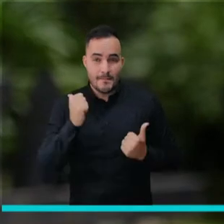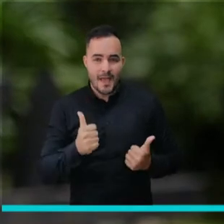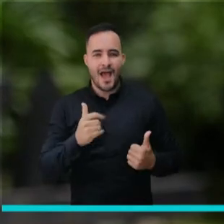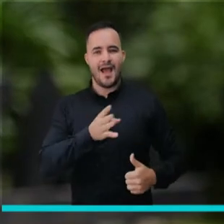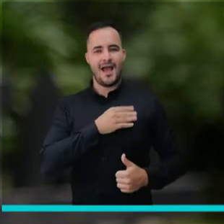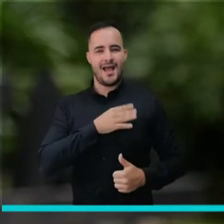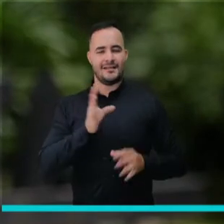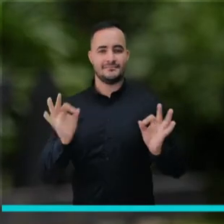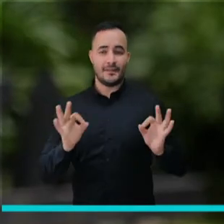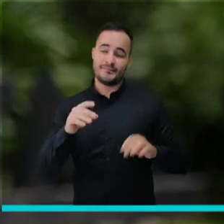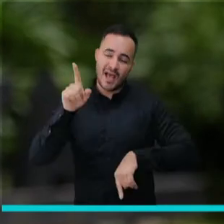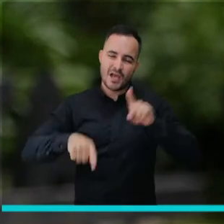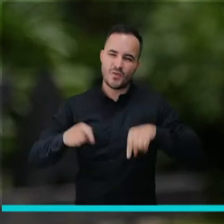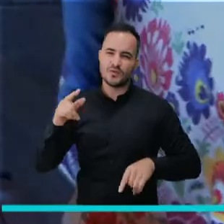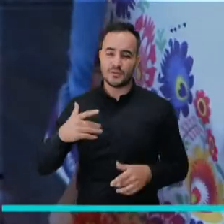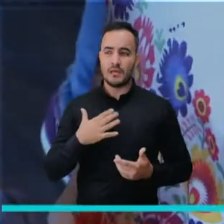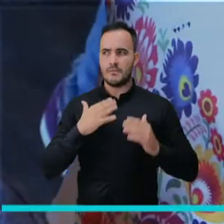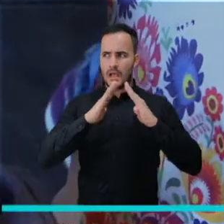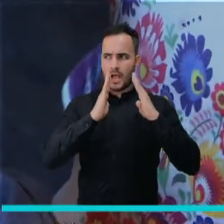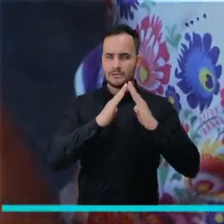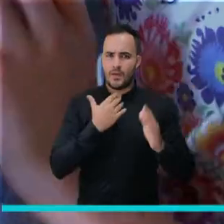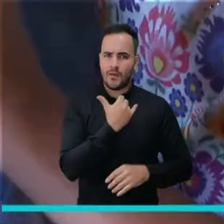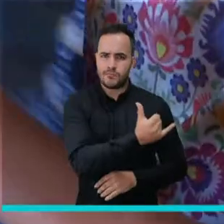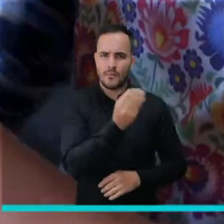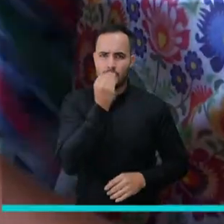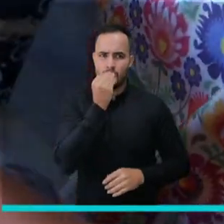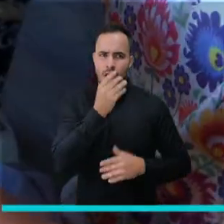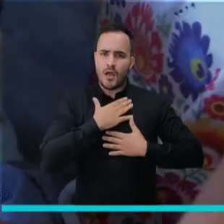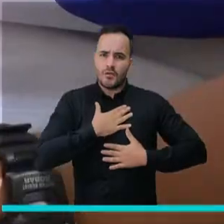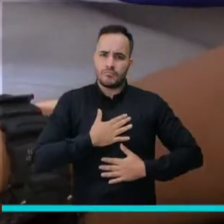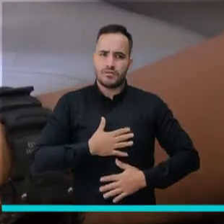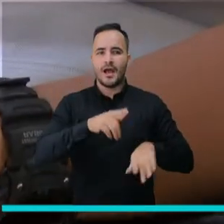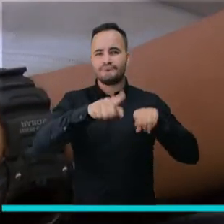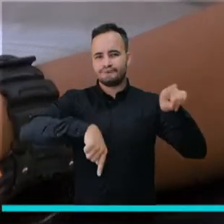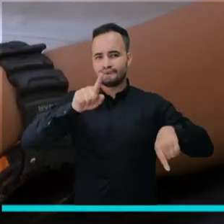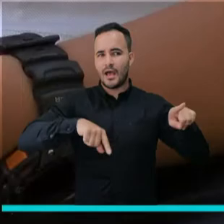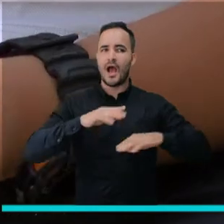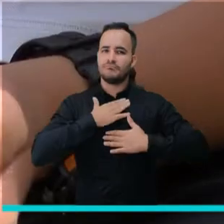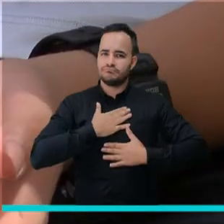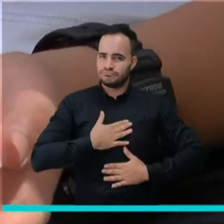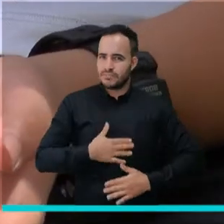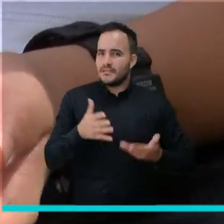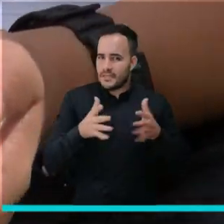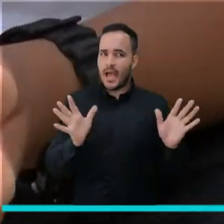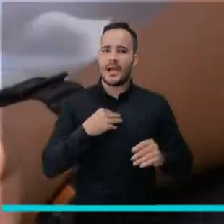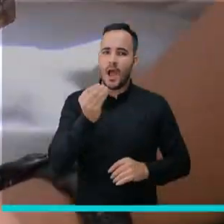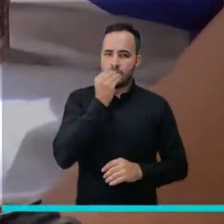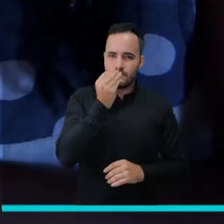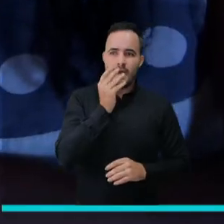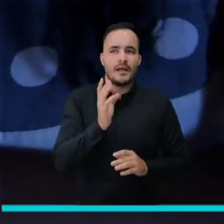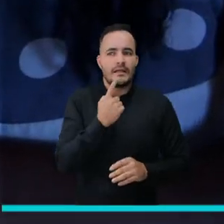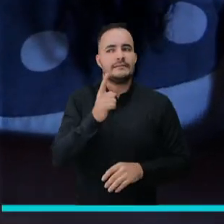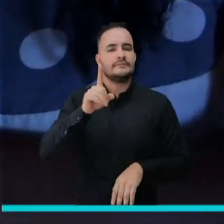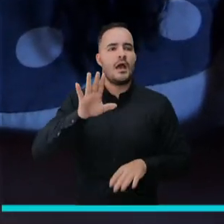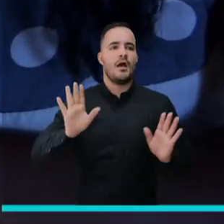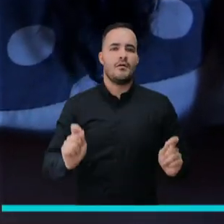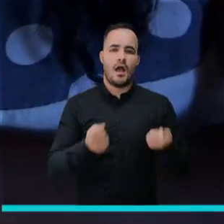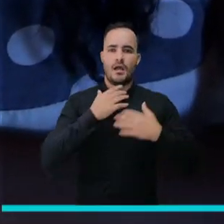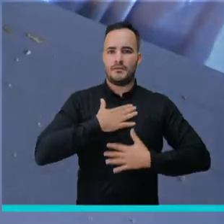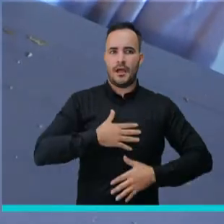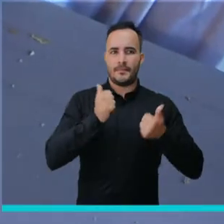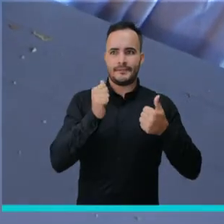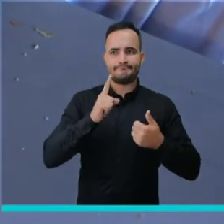que pasa es que ellos ya empiezan a decir, bueno yo tengo comida, en mi casa hay comida, tienen esa tranquilidad, y esa parte de que, bueno ya tengo un